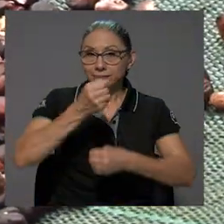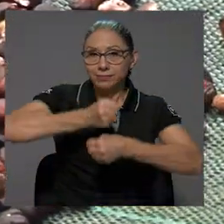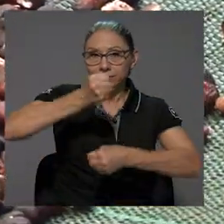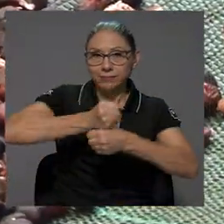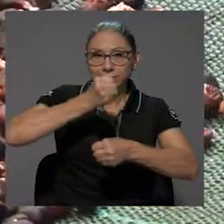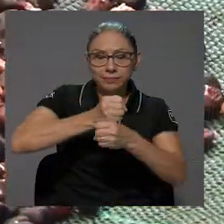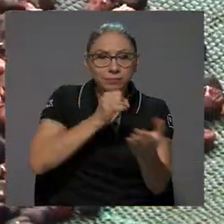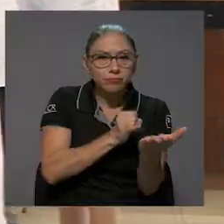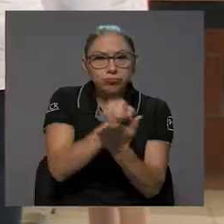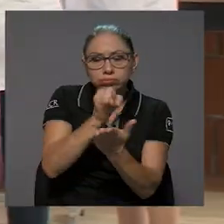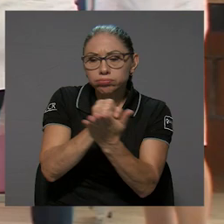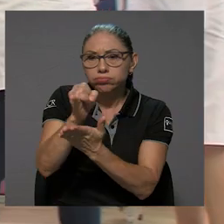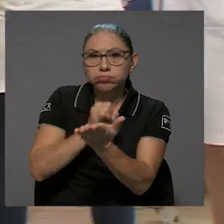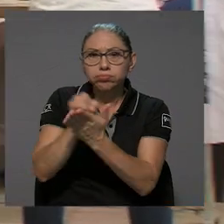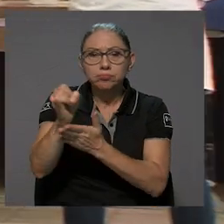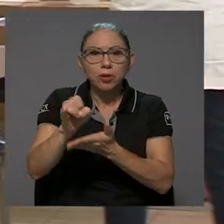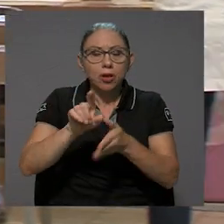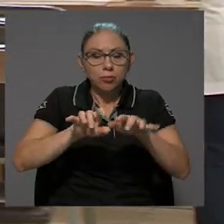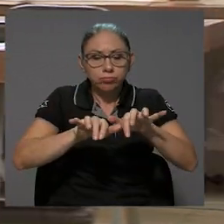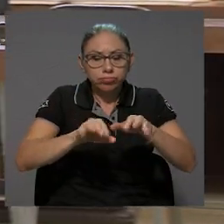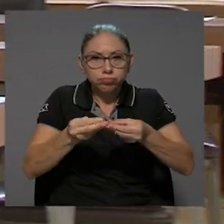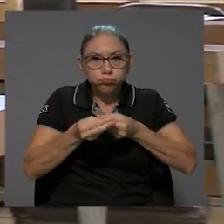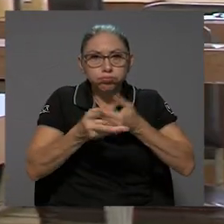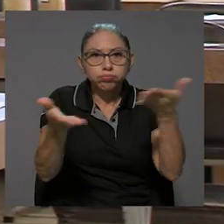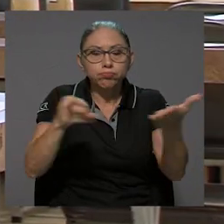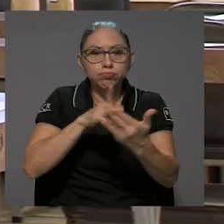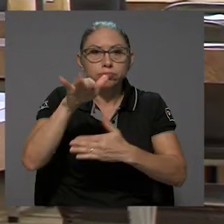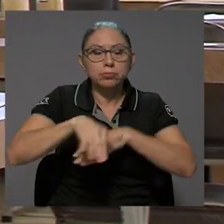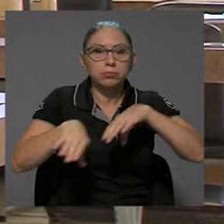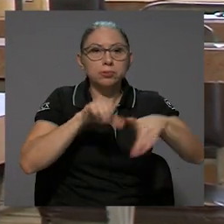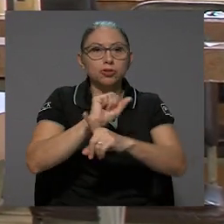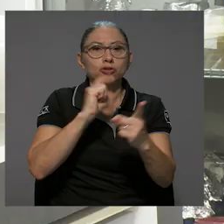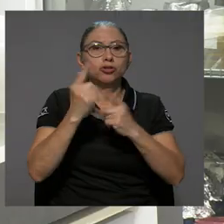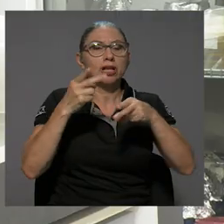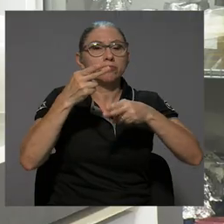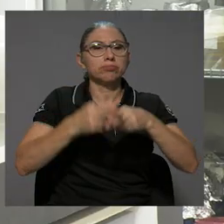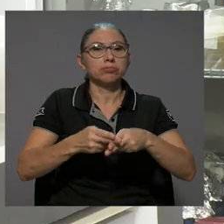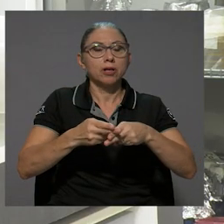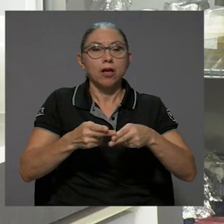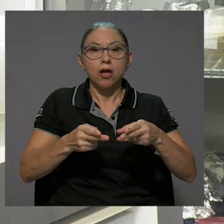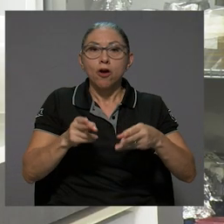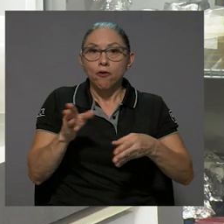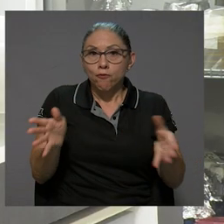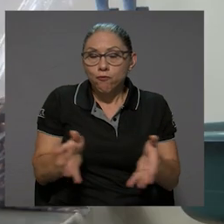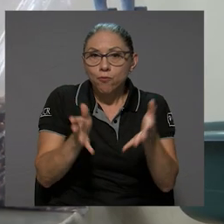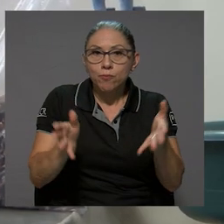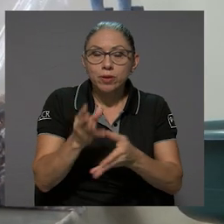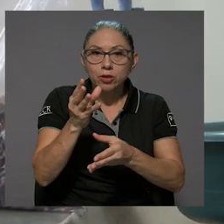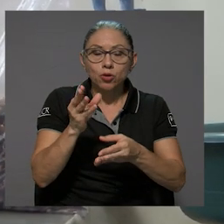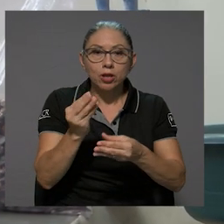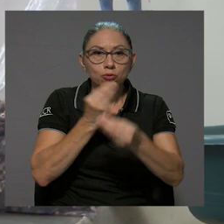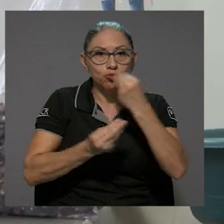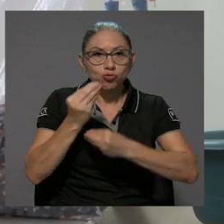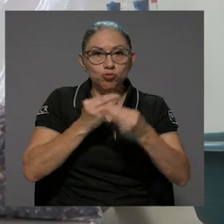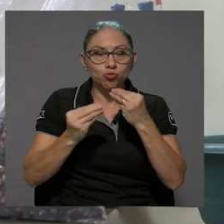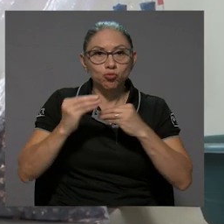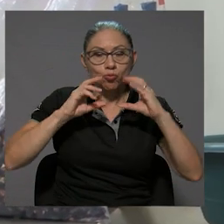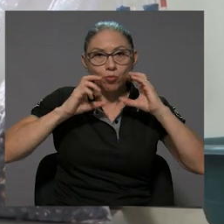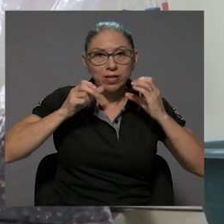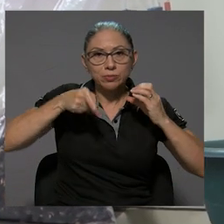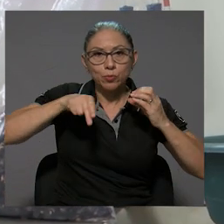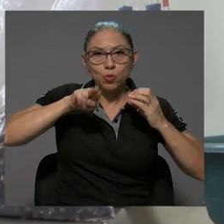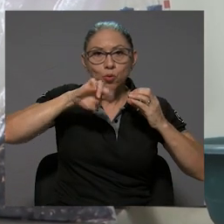Gracias al trabajo de investigación y divulgación del proyecto de acción social fomento del consumo del maíz pujagua